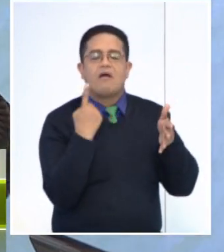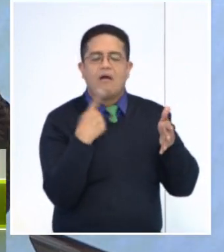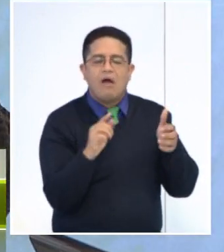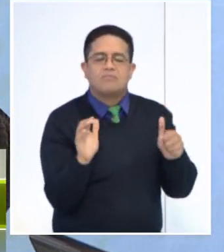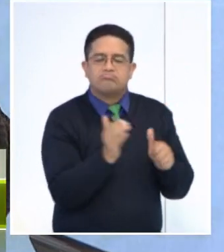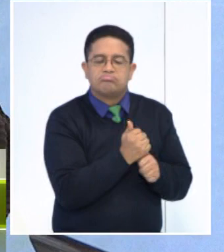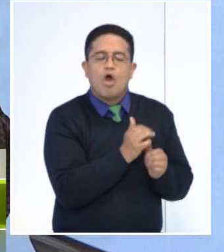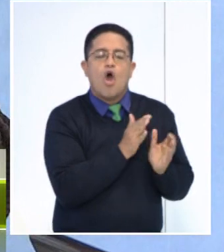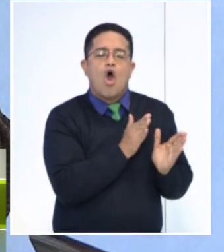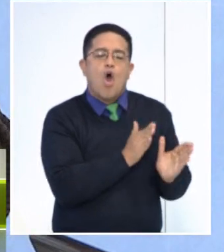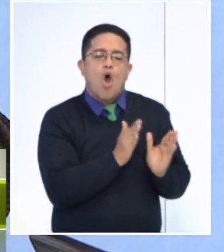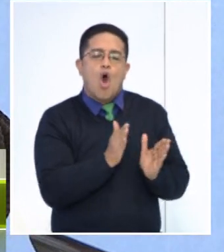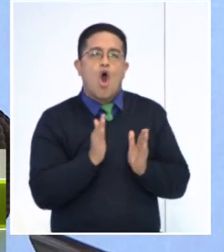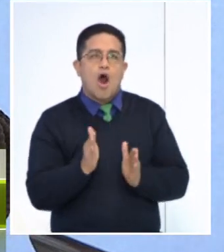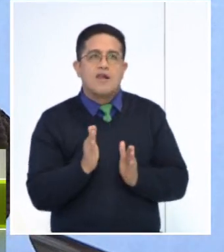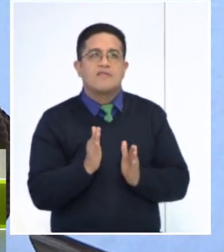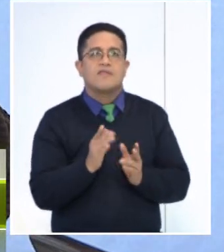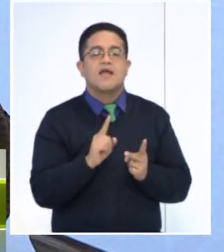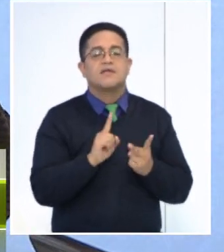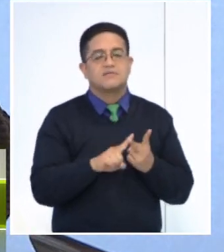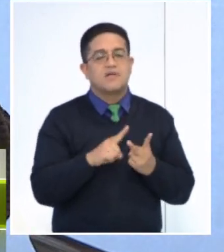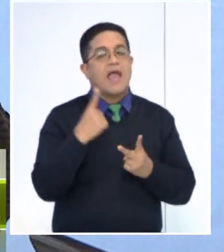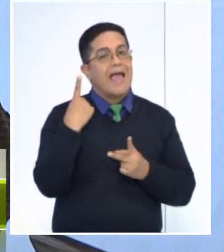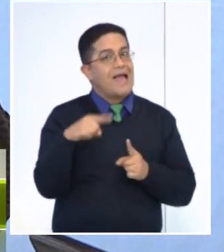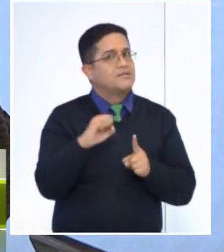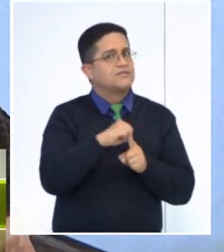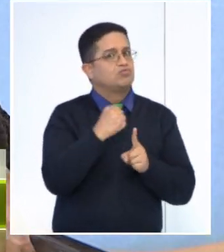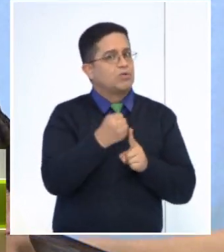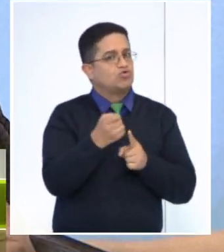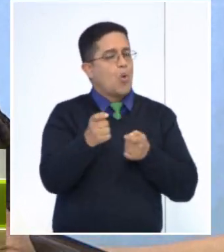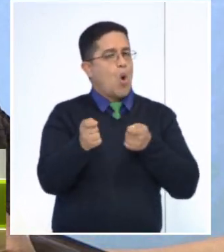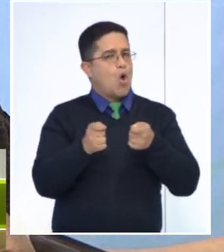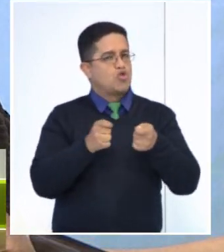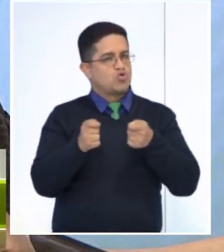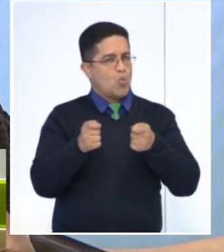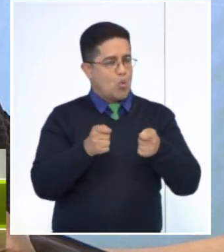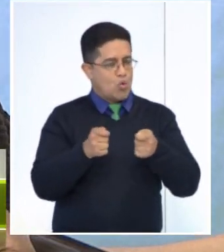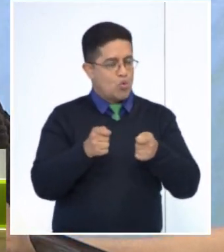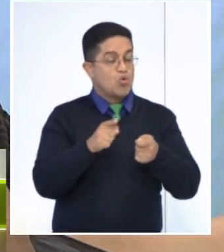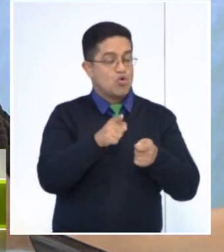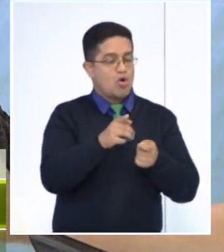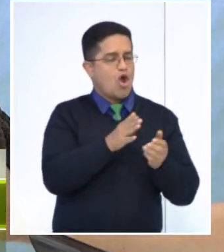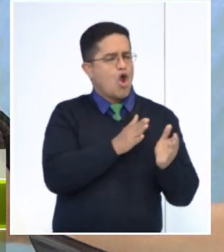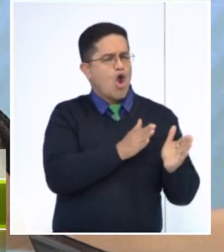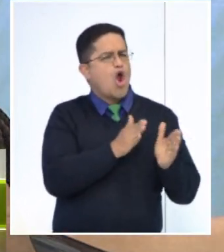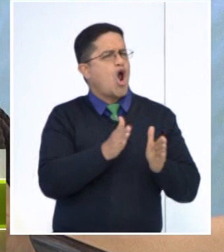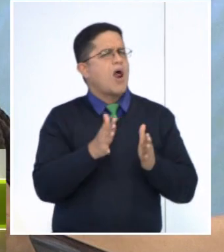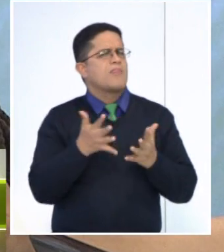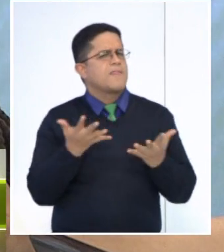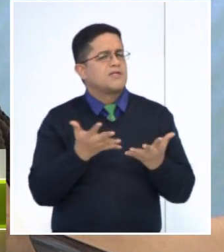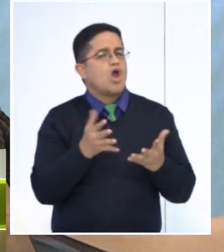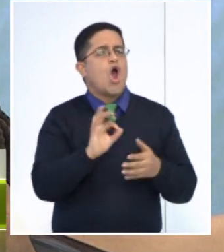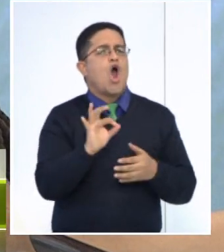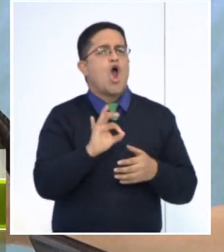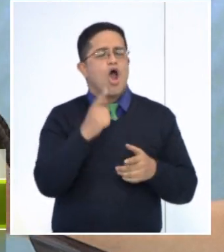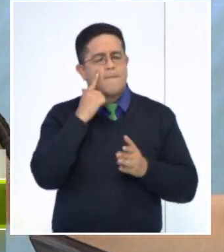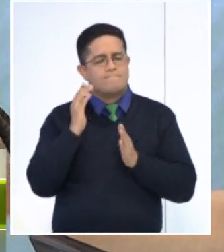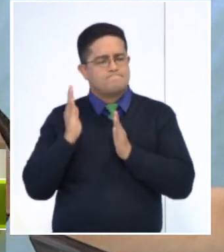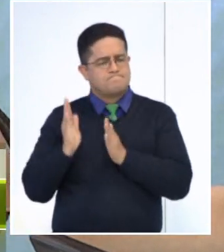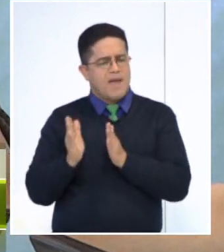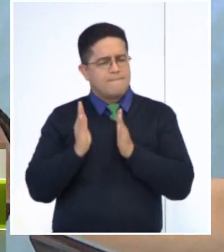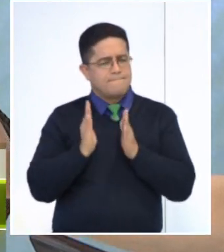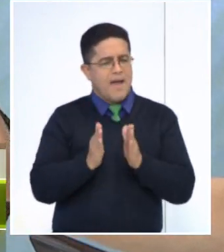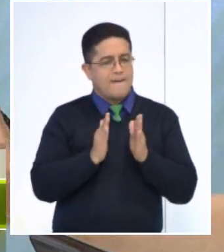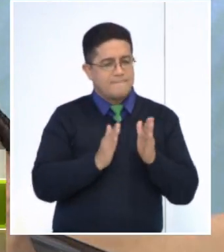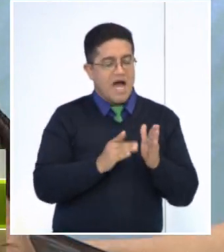y vas a sentir que tienes la situación un poco más controlada. Y en ese orden o en esa organización donde están todas